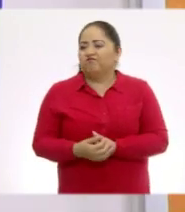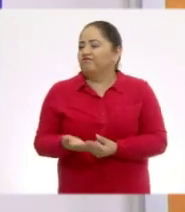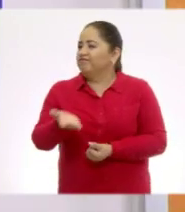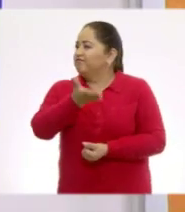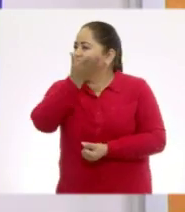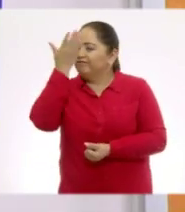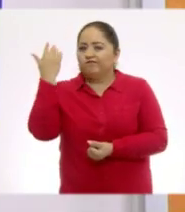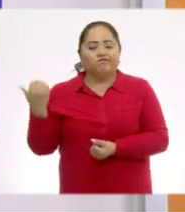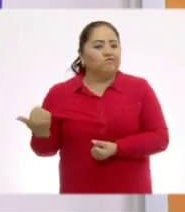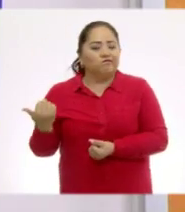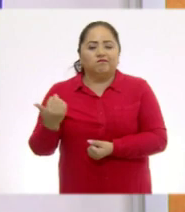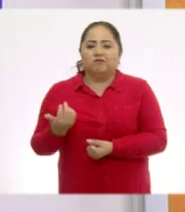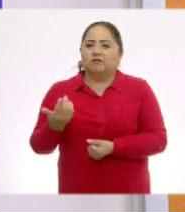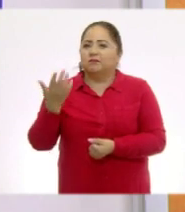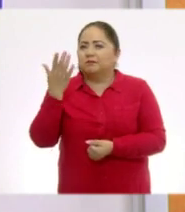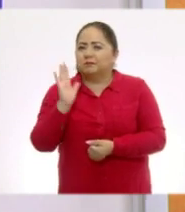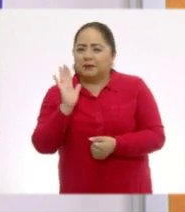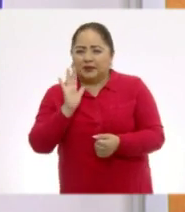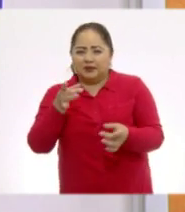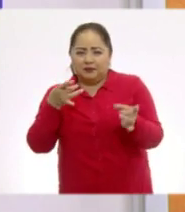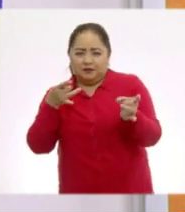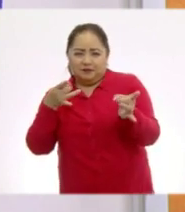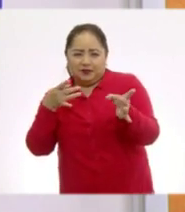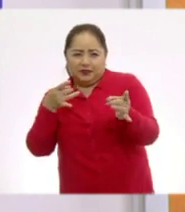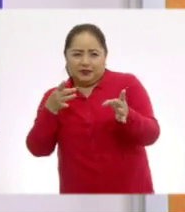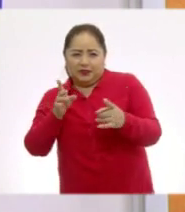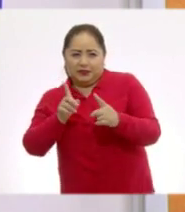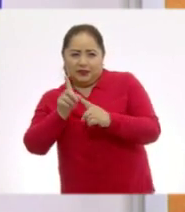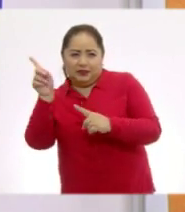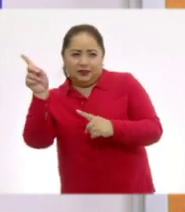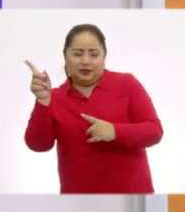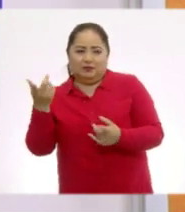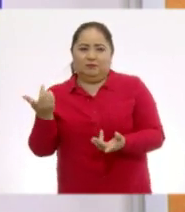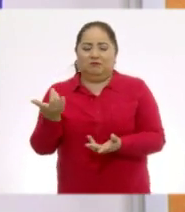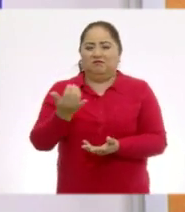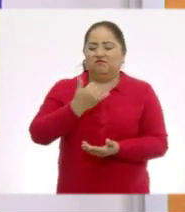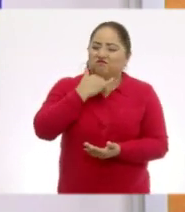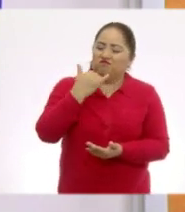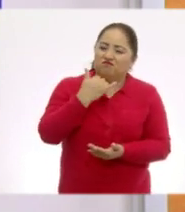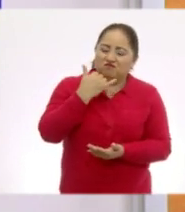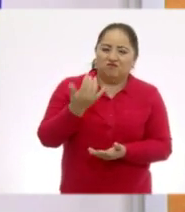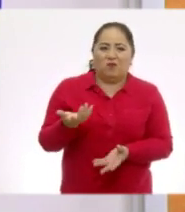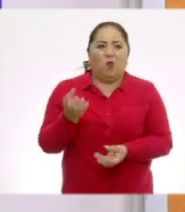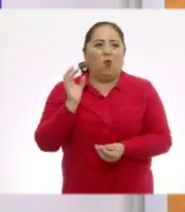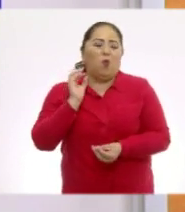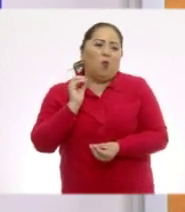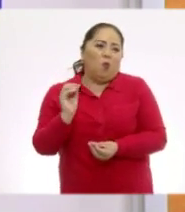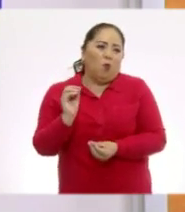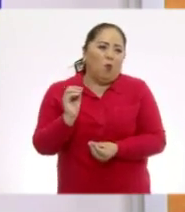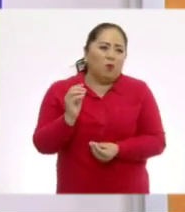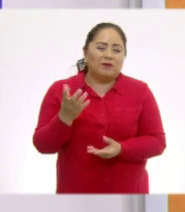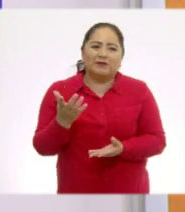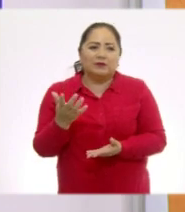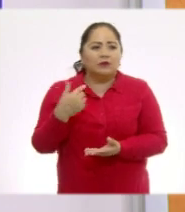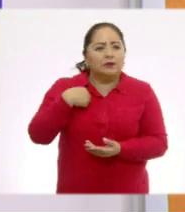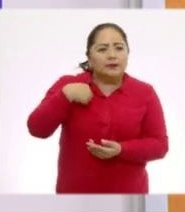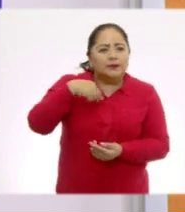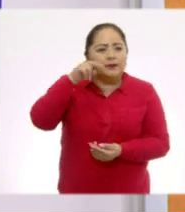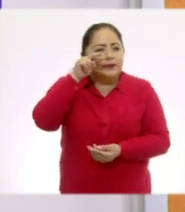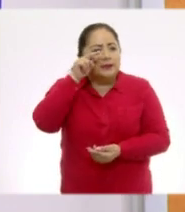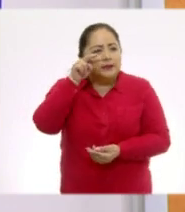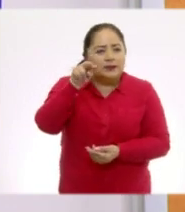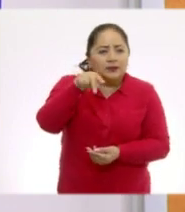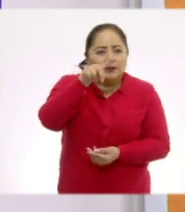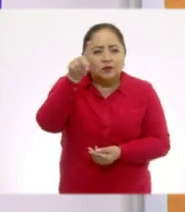sé. ¿Es como una flecha que va hacia allá? ¿Como una flecha? No, ¿verdad? No. como... A ver, yo por acá había